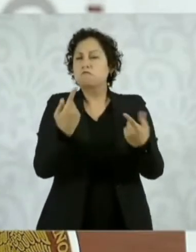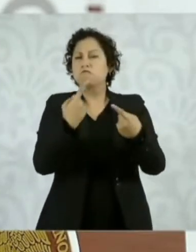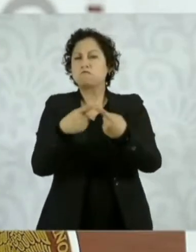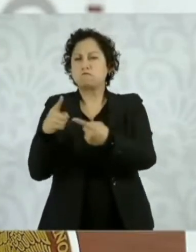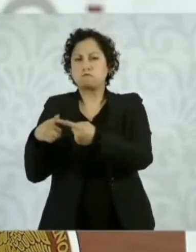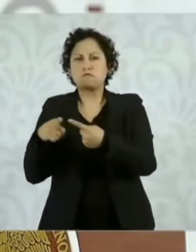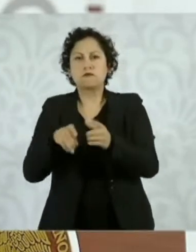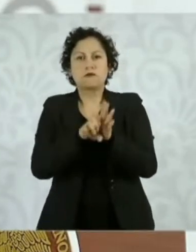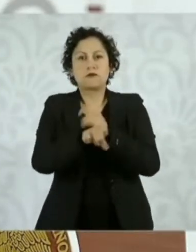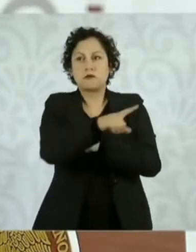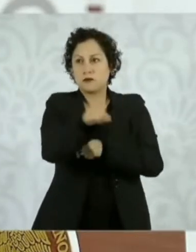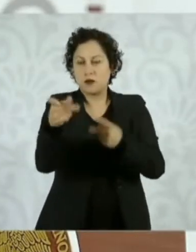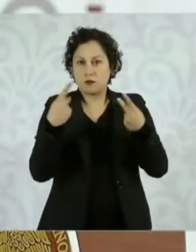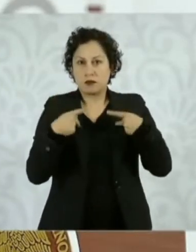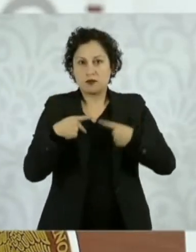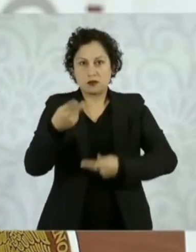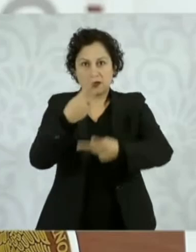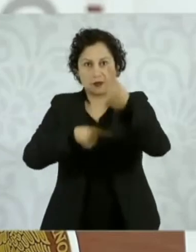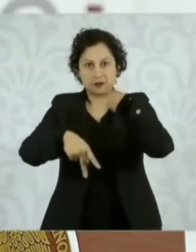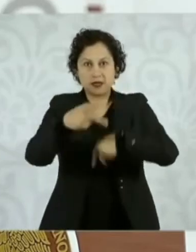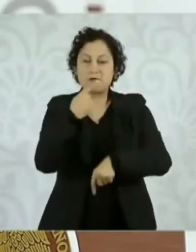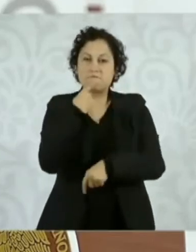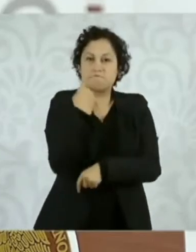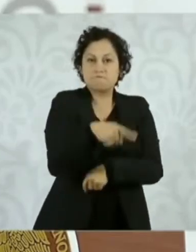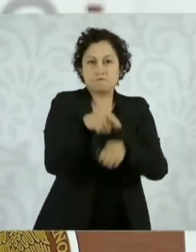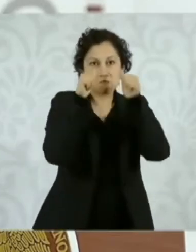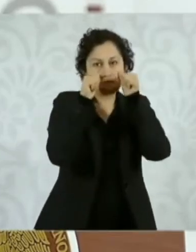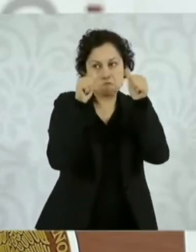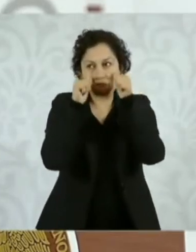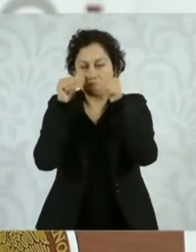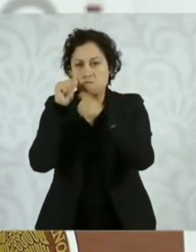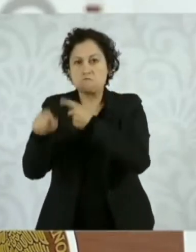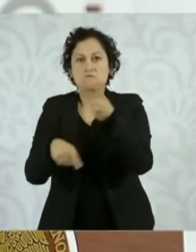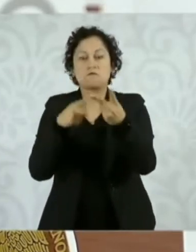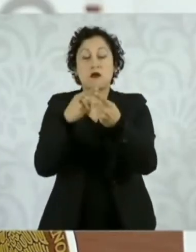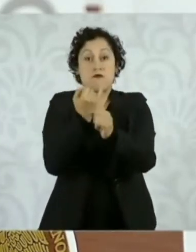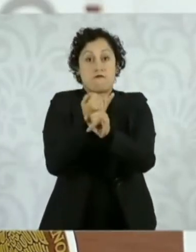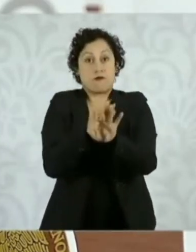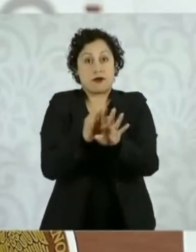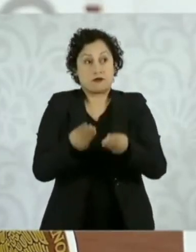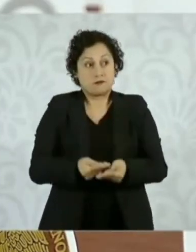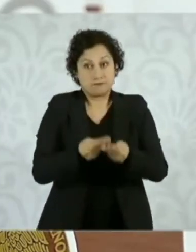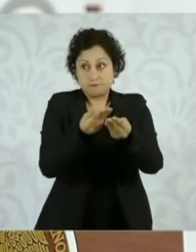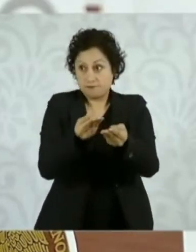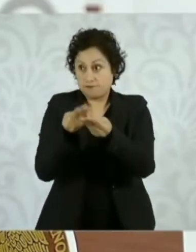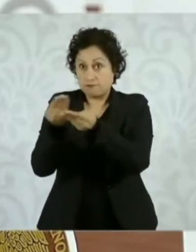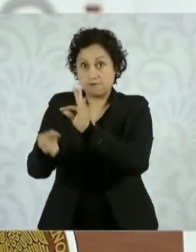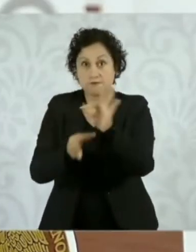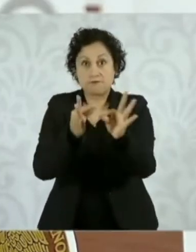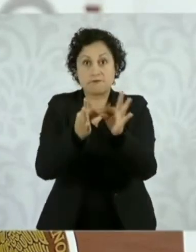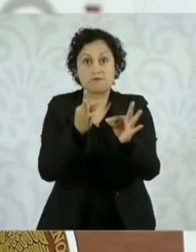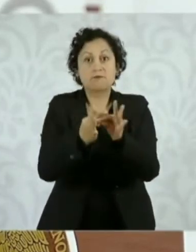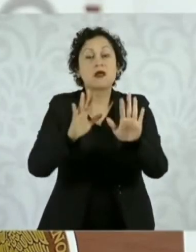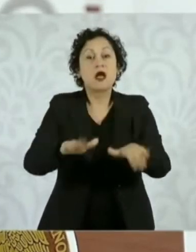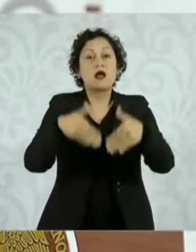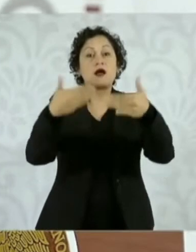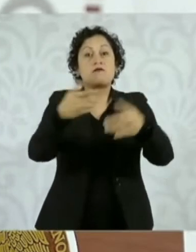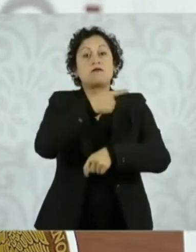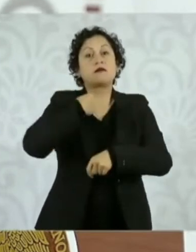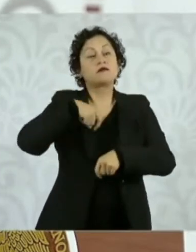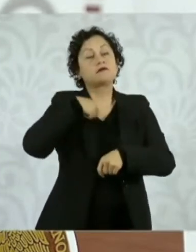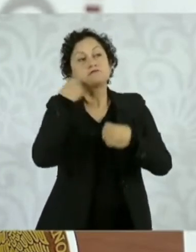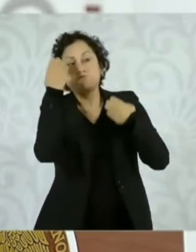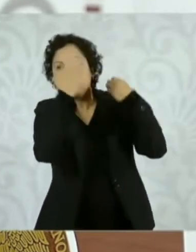consumidoras, brindamos información clara, veraz y oportuna, vigilamos y verificamos el cumplimiento de